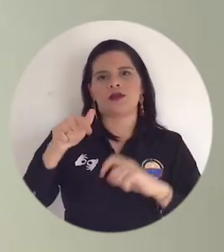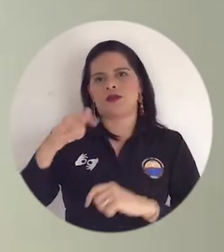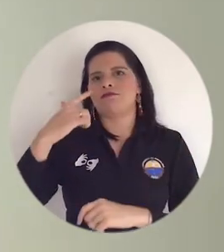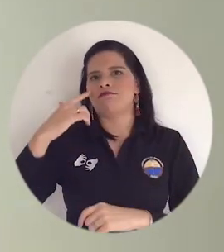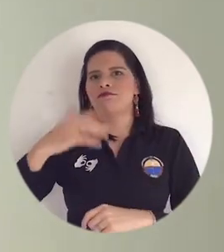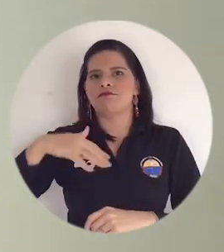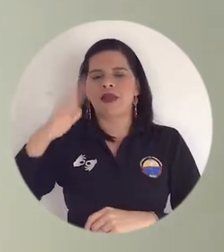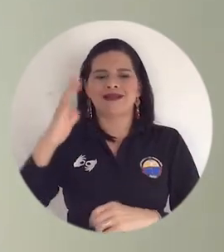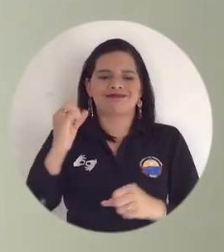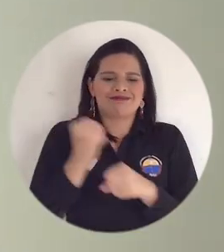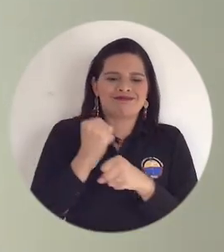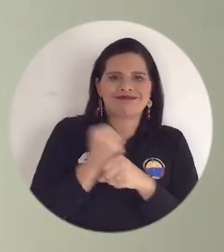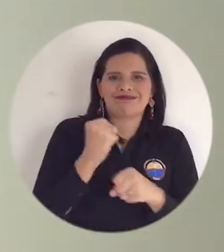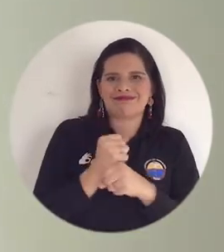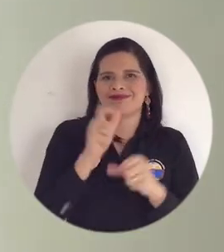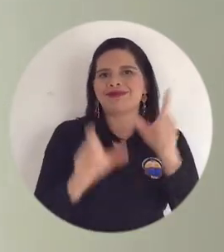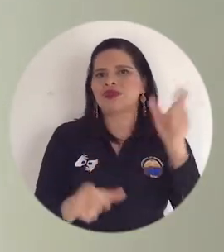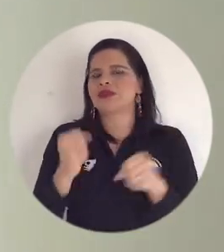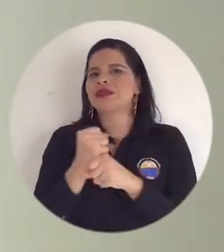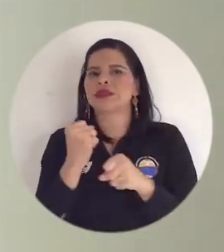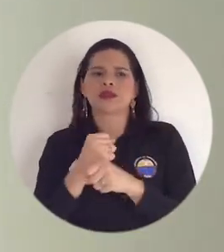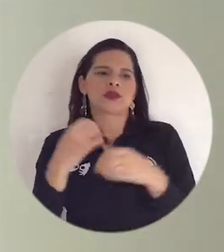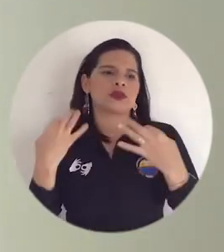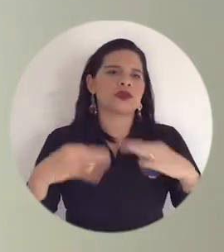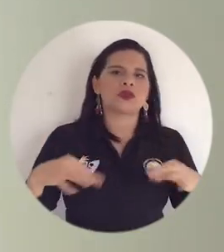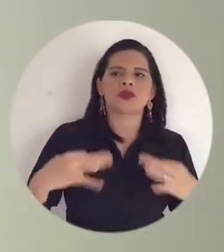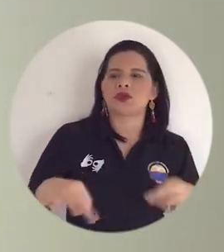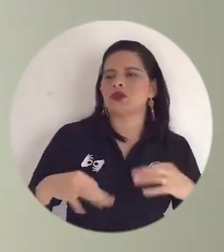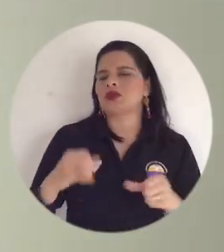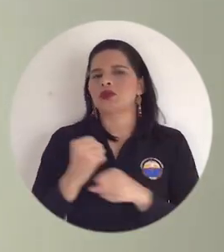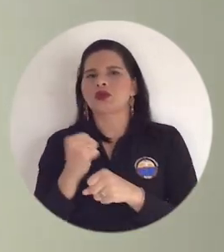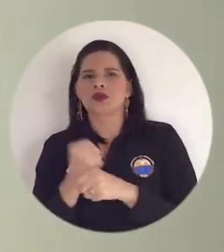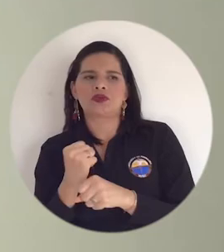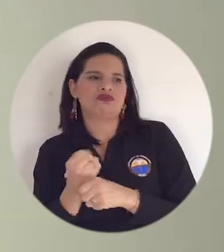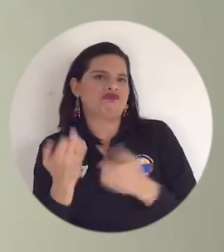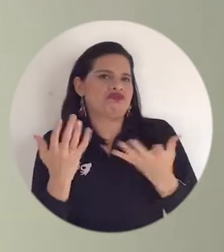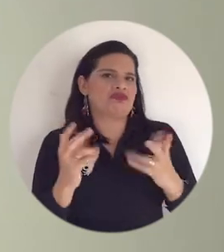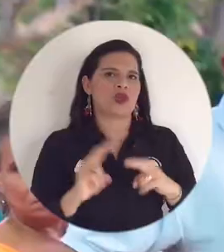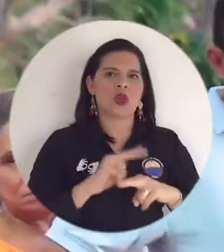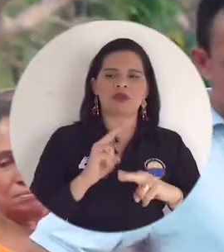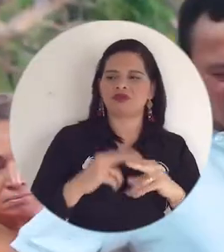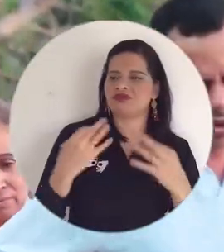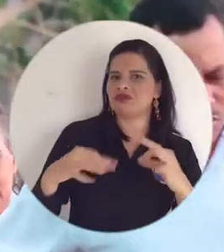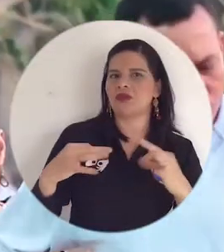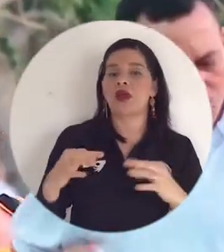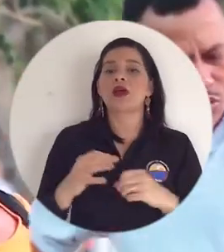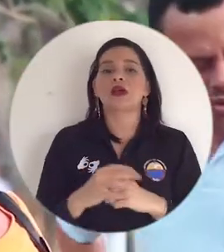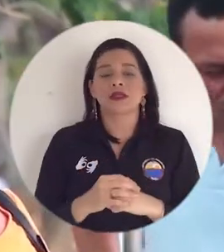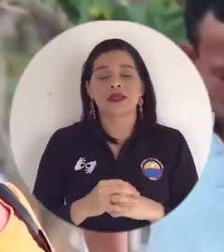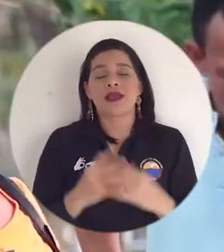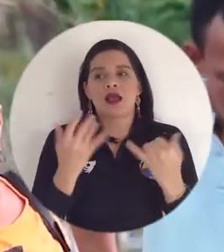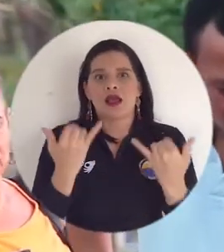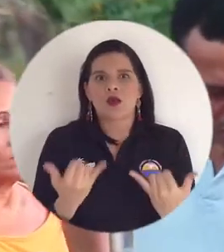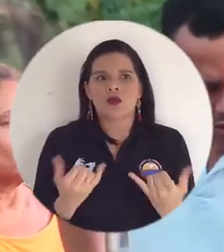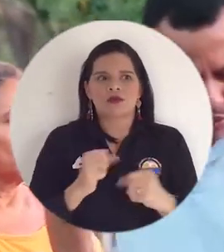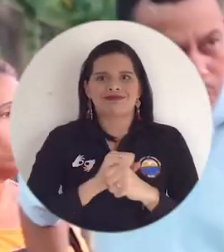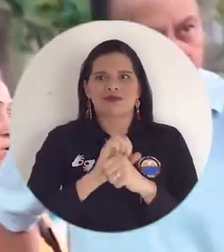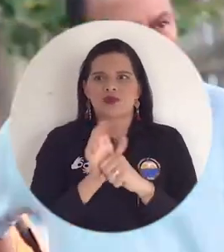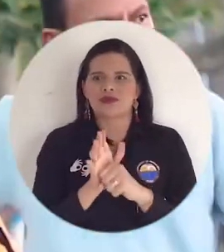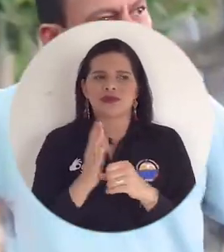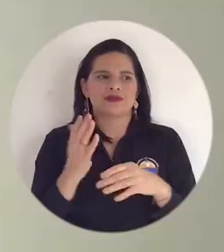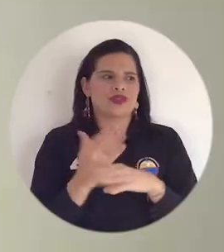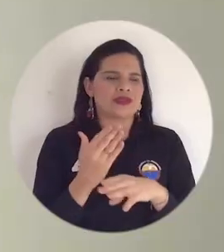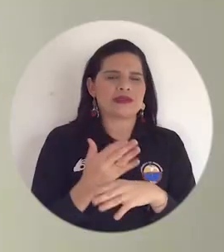en términos generales, porque gran parte de su empleo o del empleo que genera es informal. Bueno, en esta situación creo que